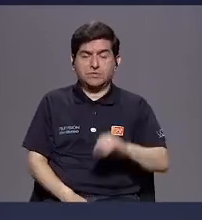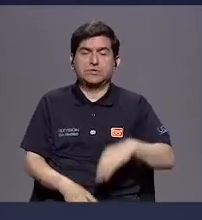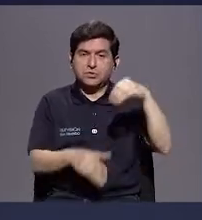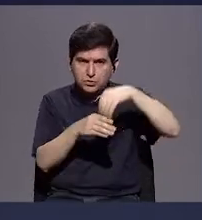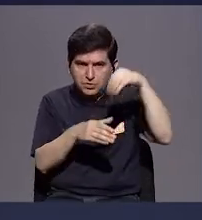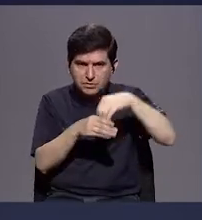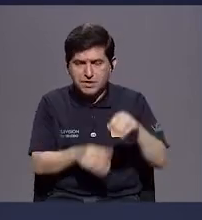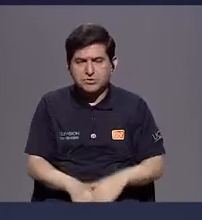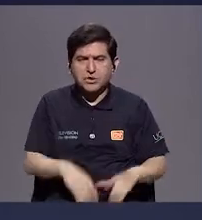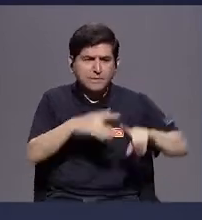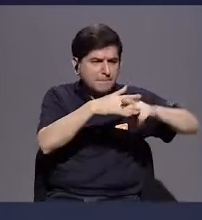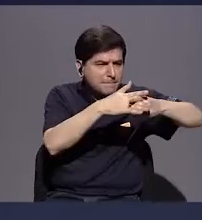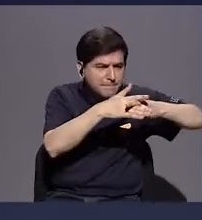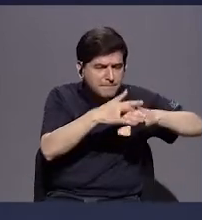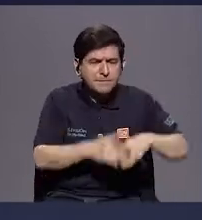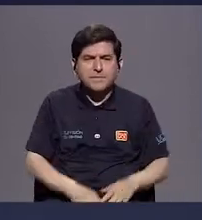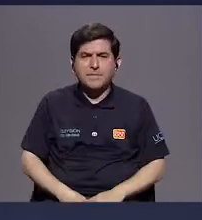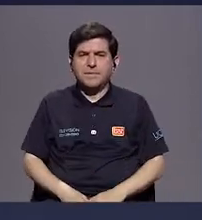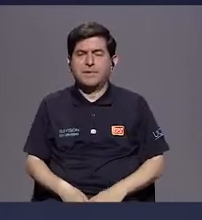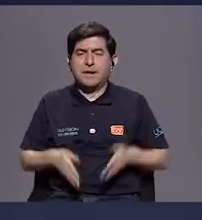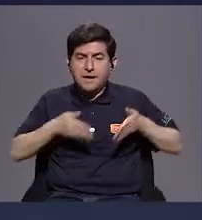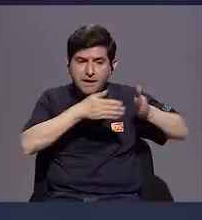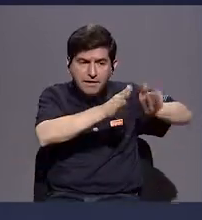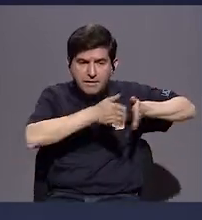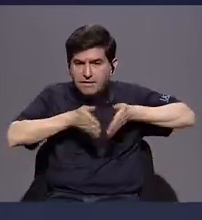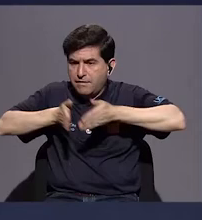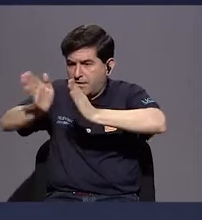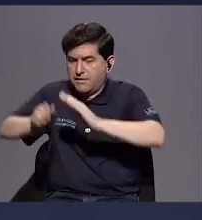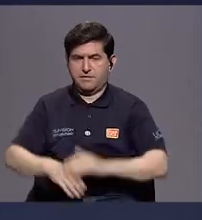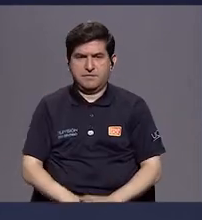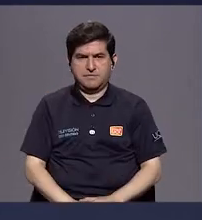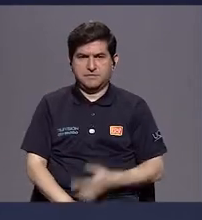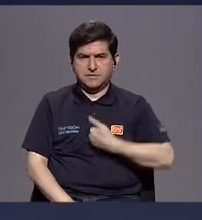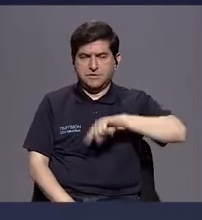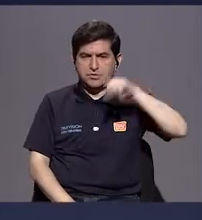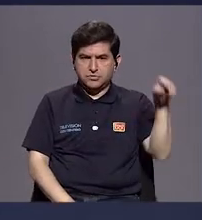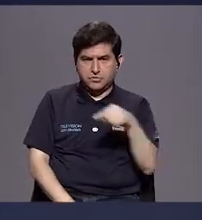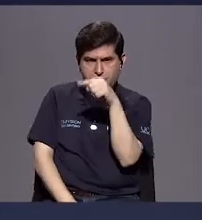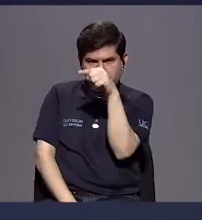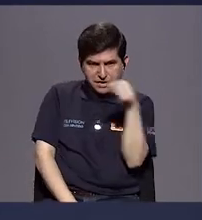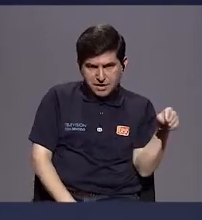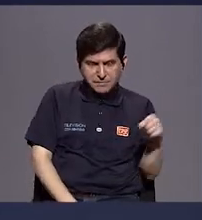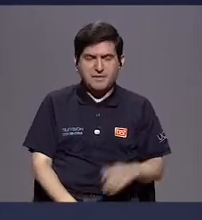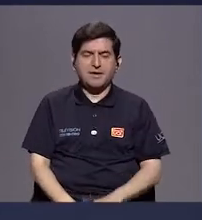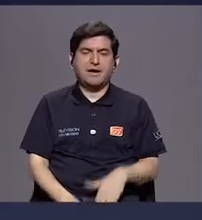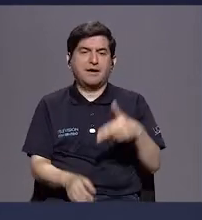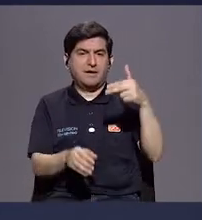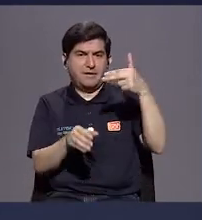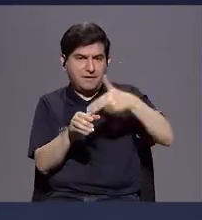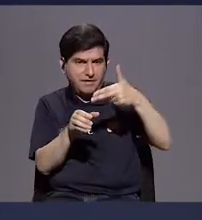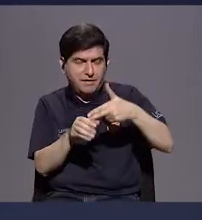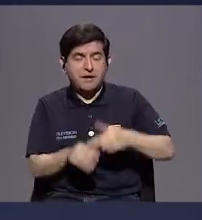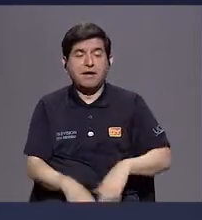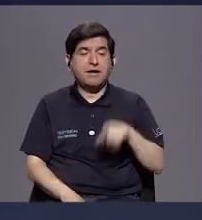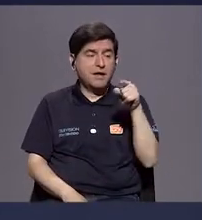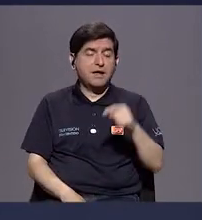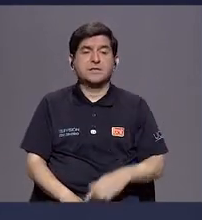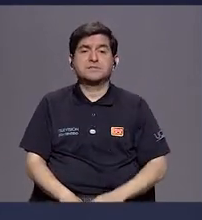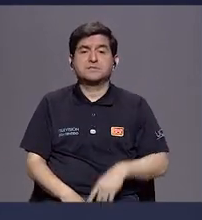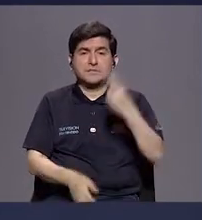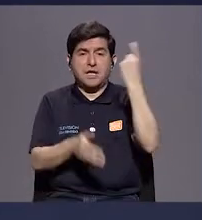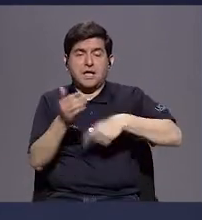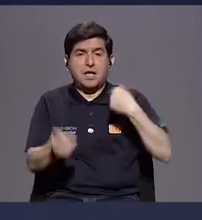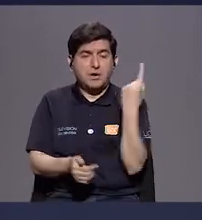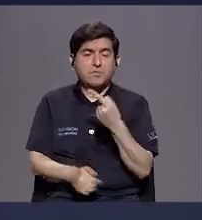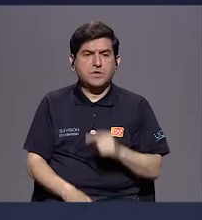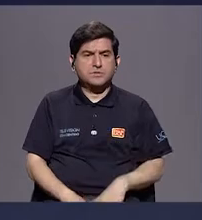invertir en la reparación y mejoramiento de caminos. Si vamos a eliminar los combustibles y este impuesto único, ¿qué vamos a